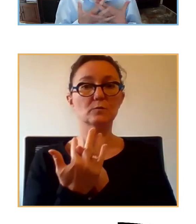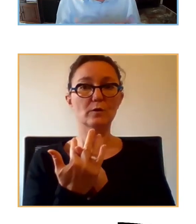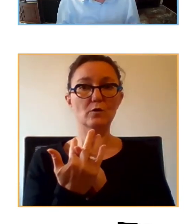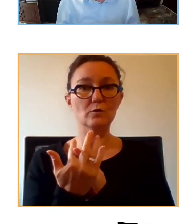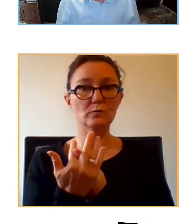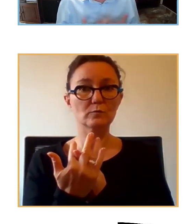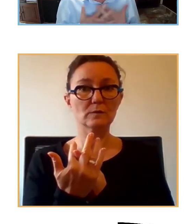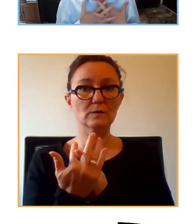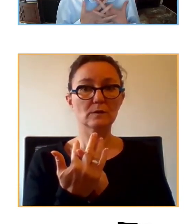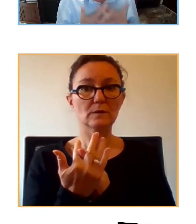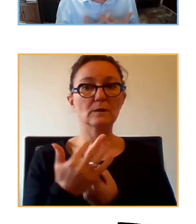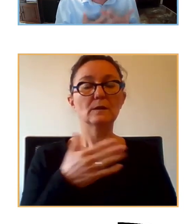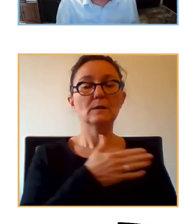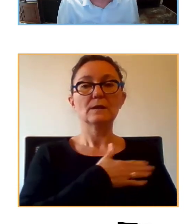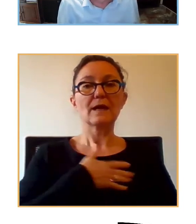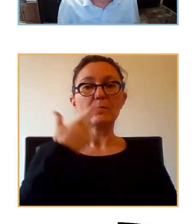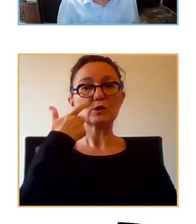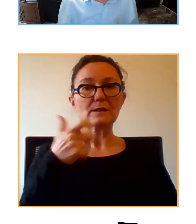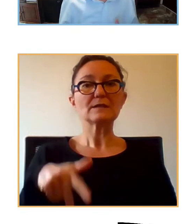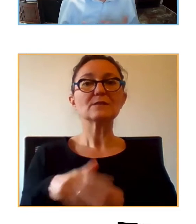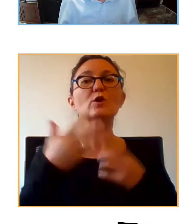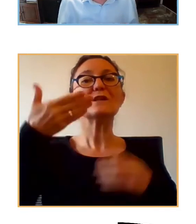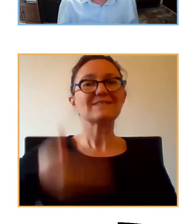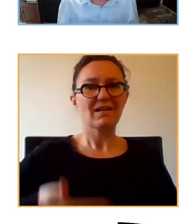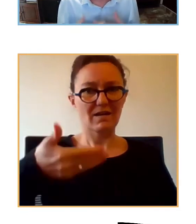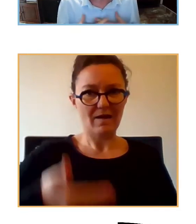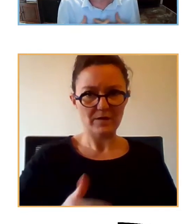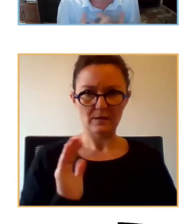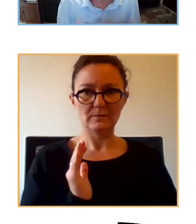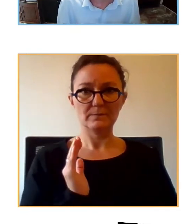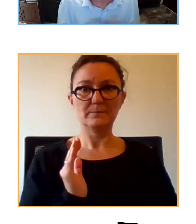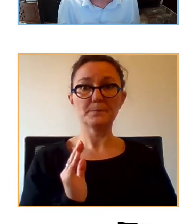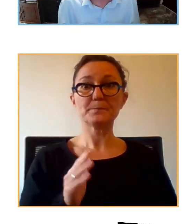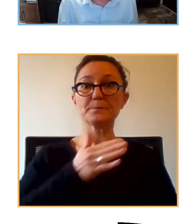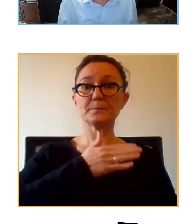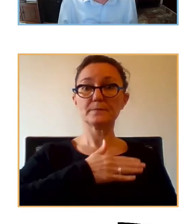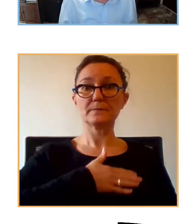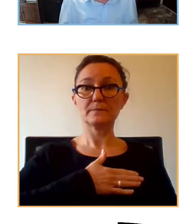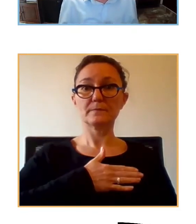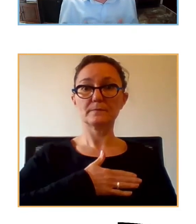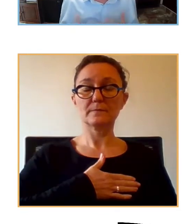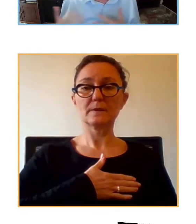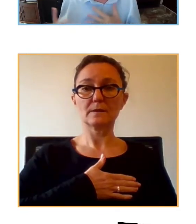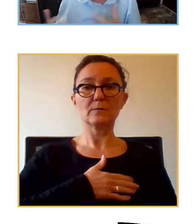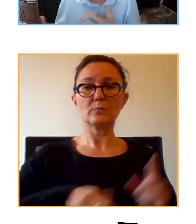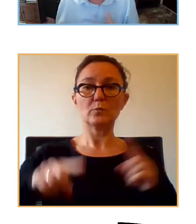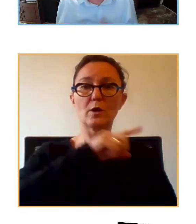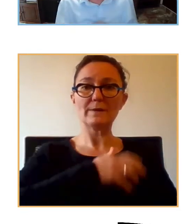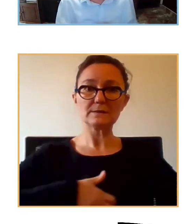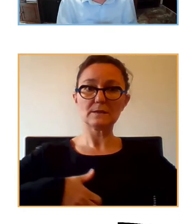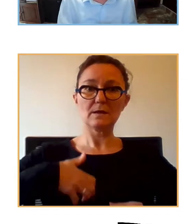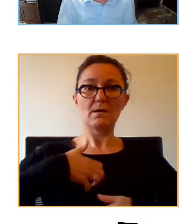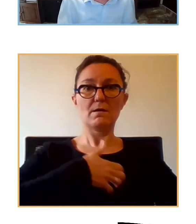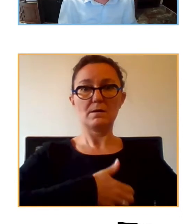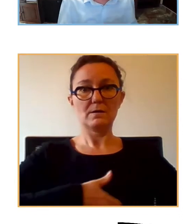queremos destacar que la situación es grave desde el punto de vista nuestro, que es de los trastornos de ansiedad e incluidos de